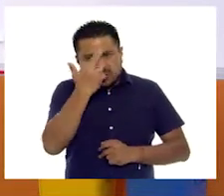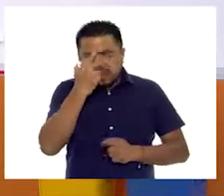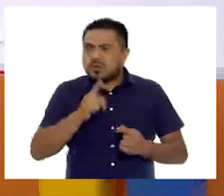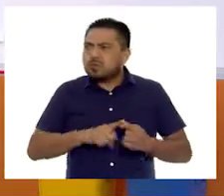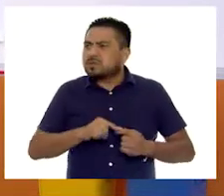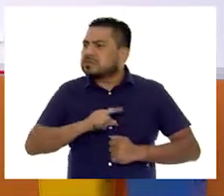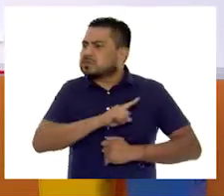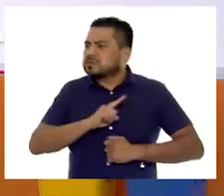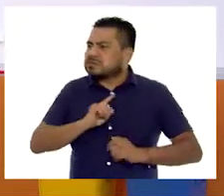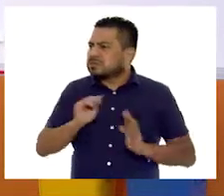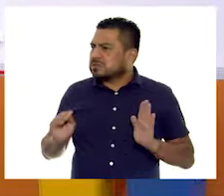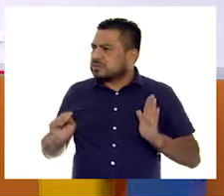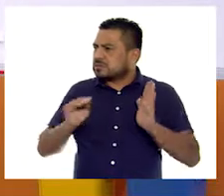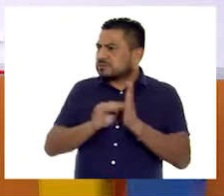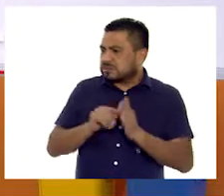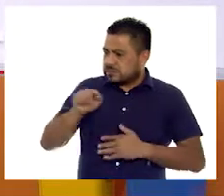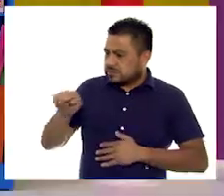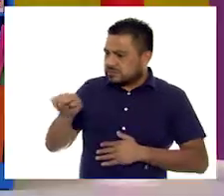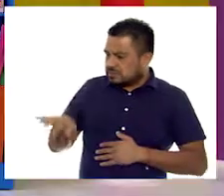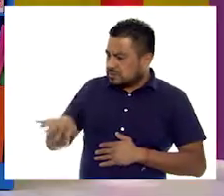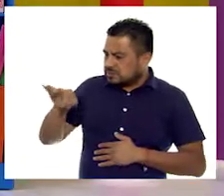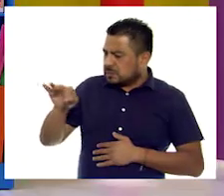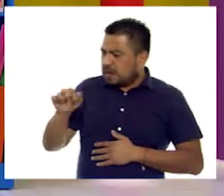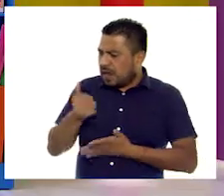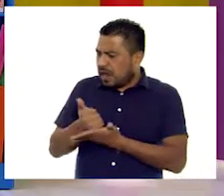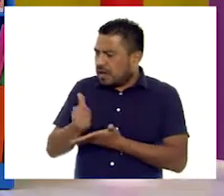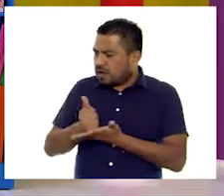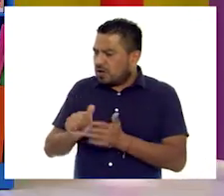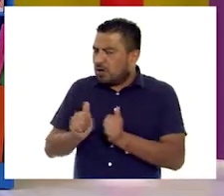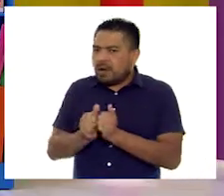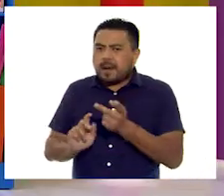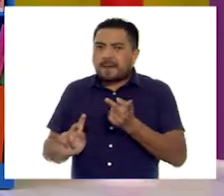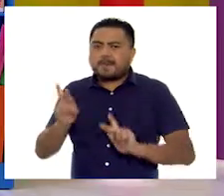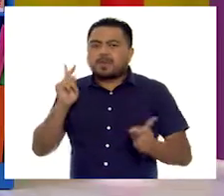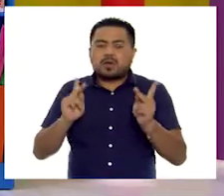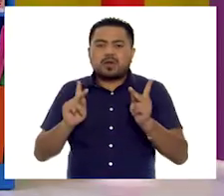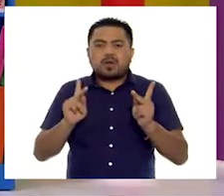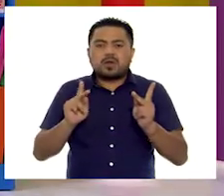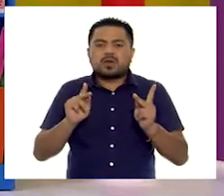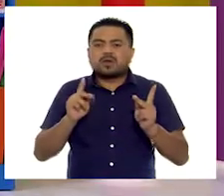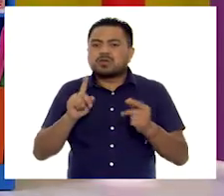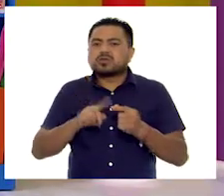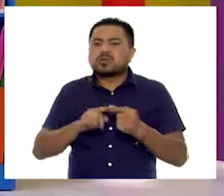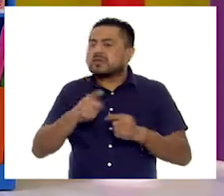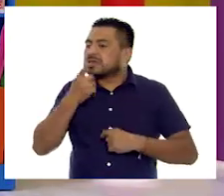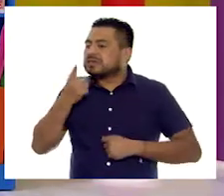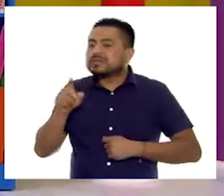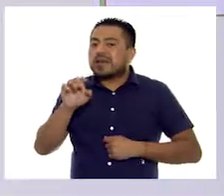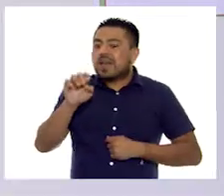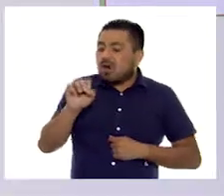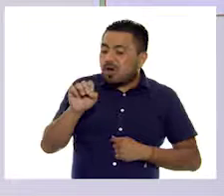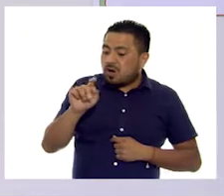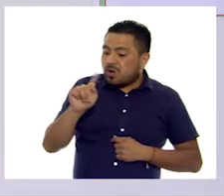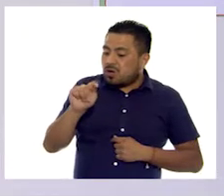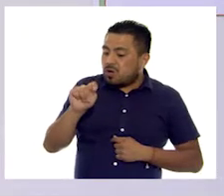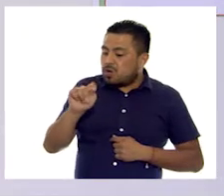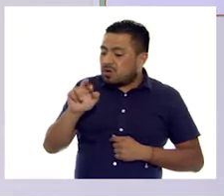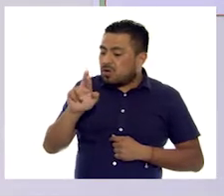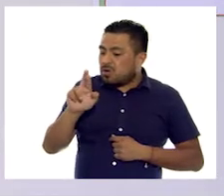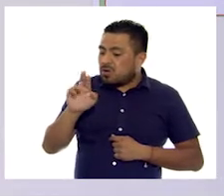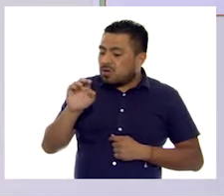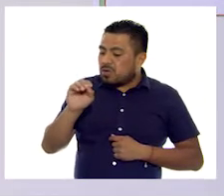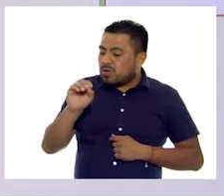dónde debemos de colocar ese? Arroz con verduras hay que ponerlo en otro. Exacto. Porque no aparece